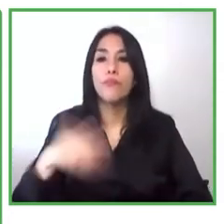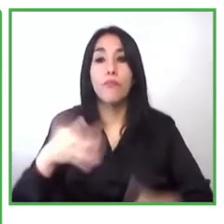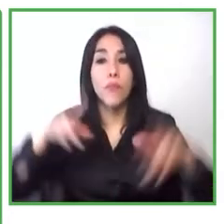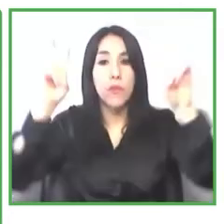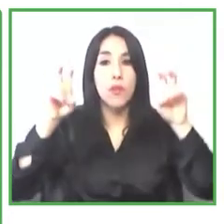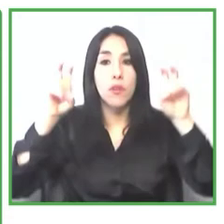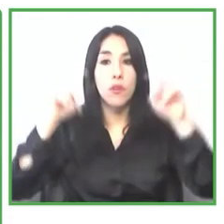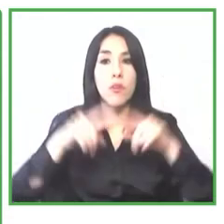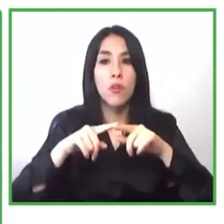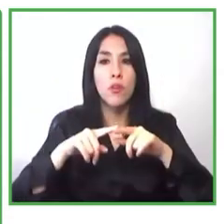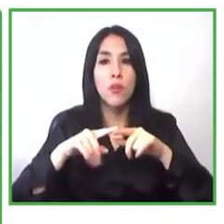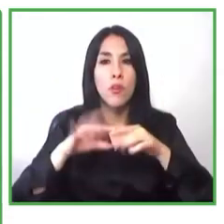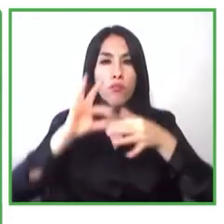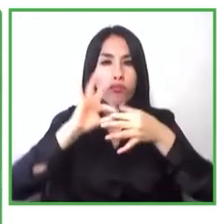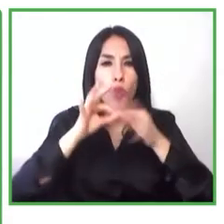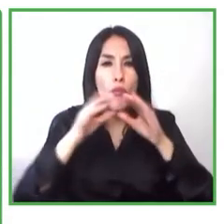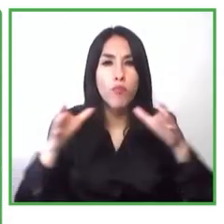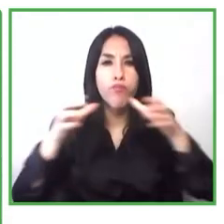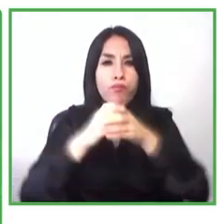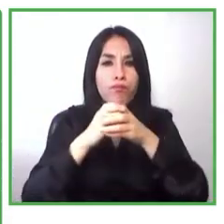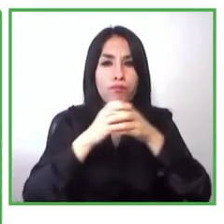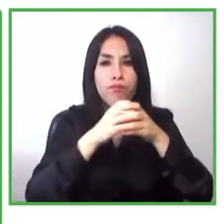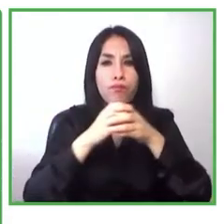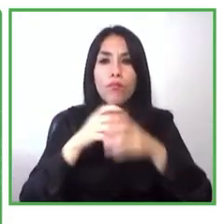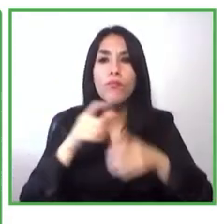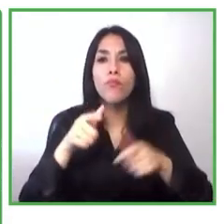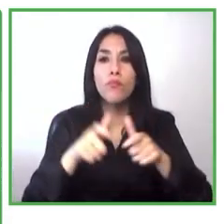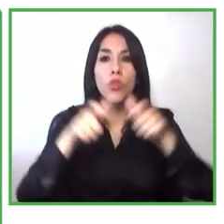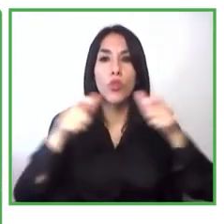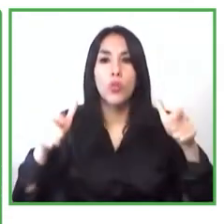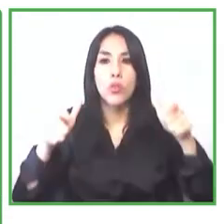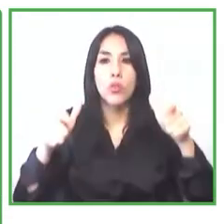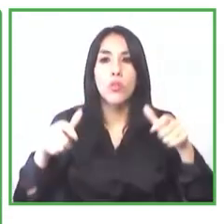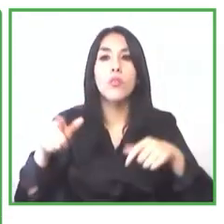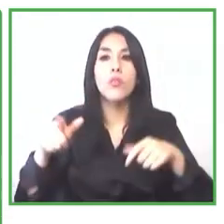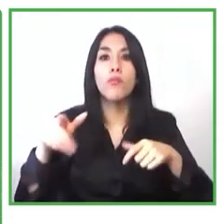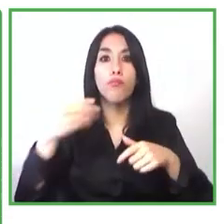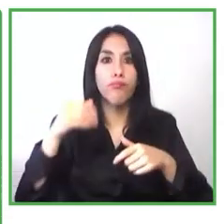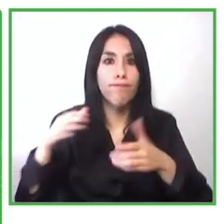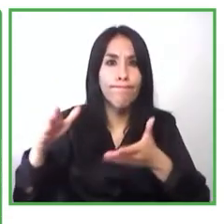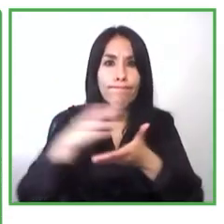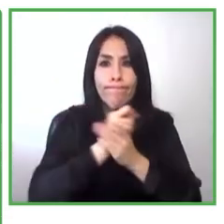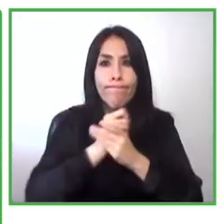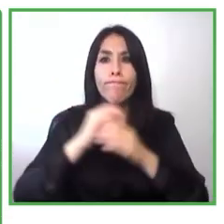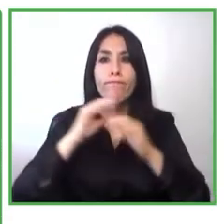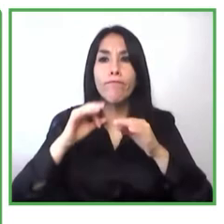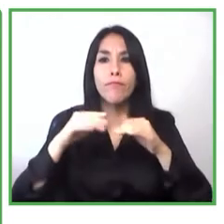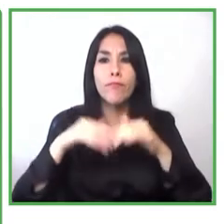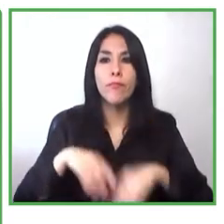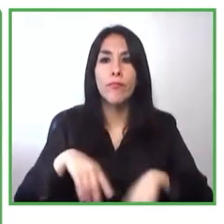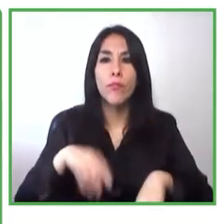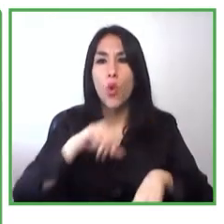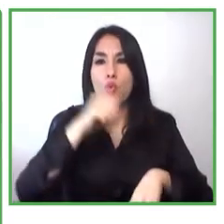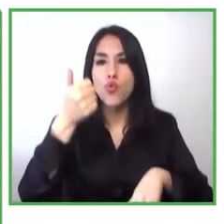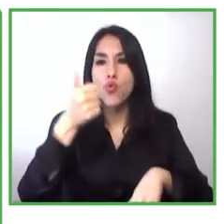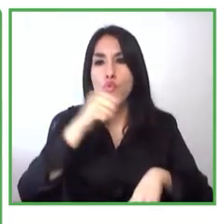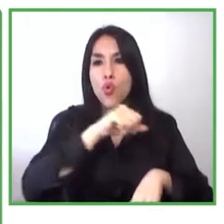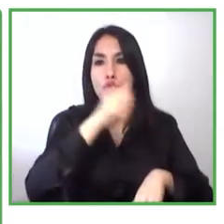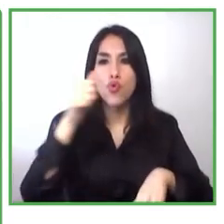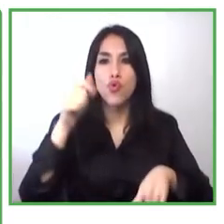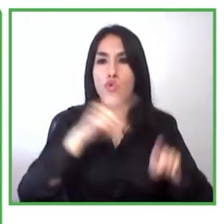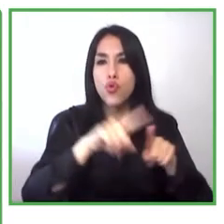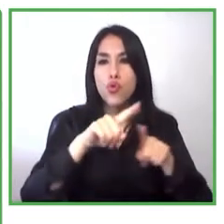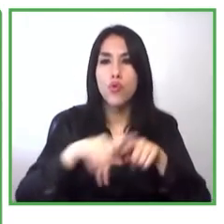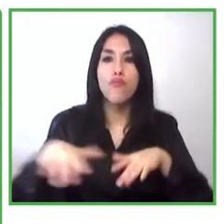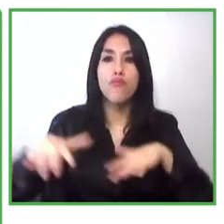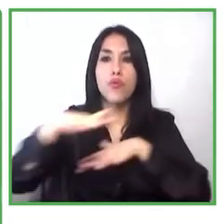facturación, a tener los indicadores mucho más parecidos a lo que usualmente se tiene en el ecosistema de emprendimiento.